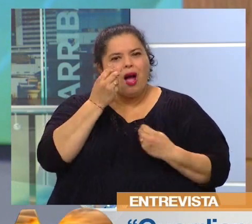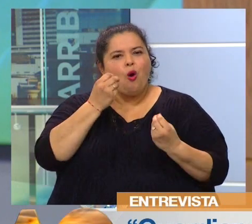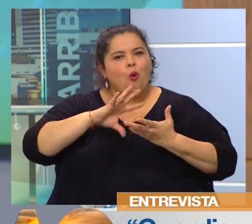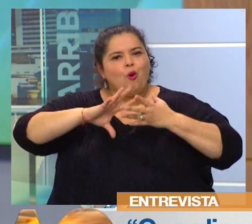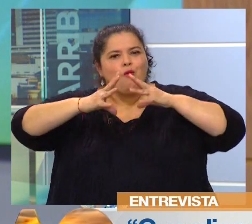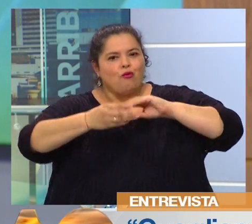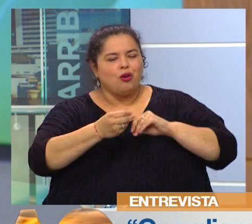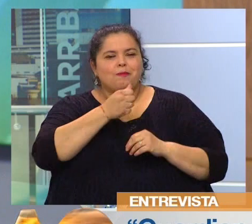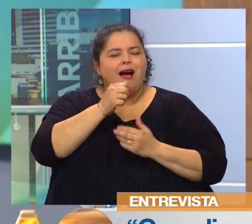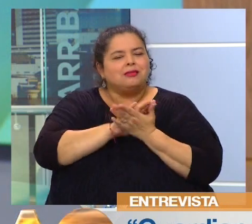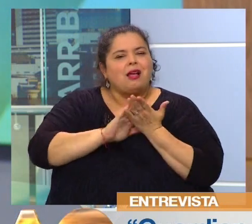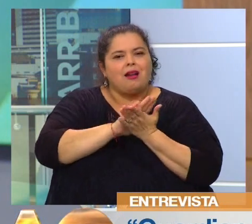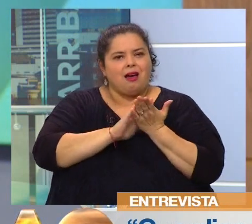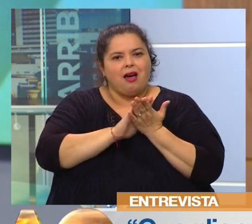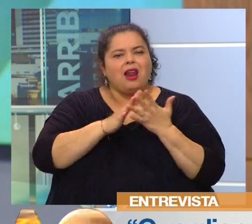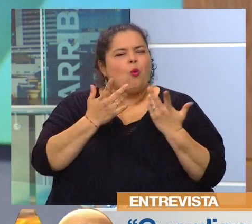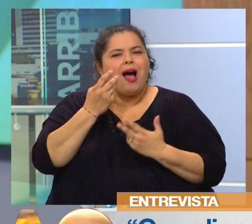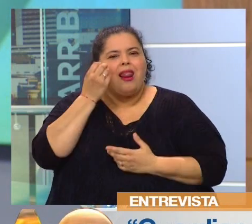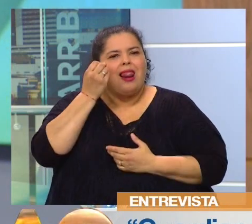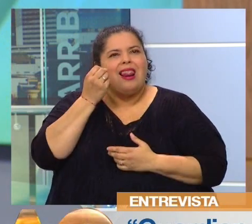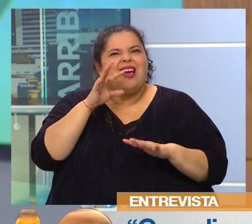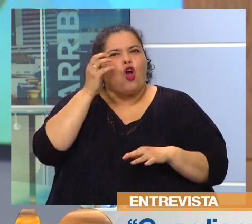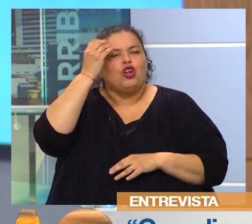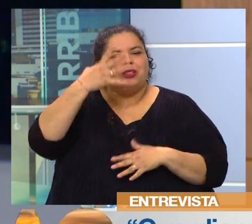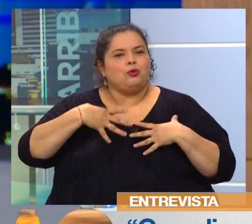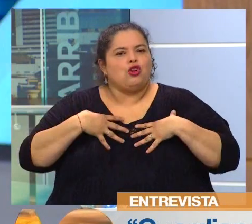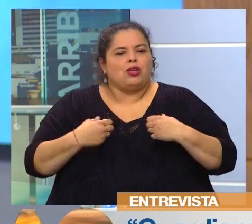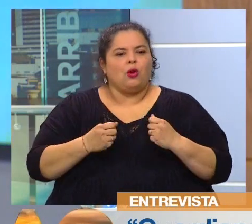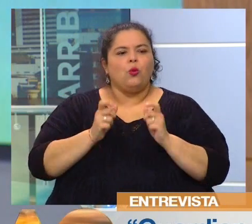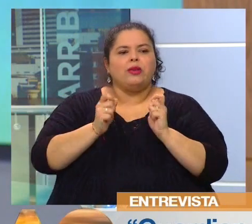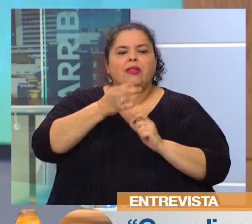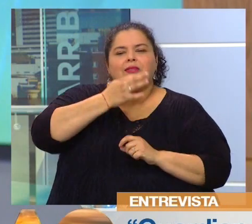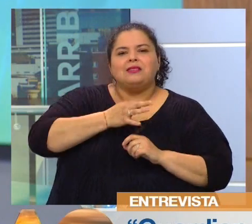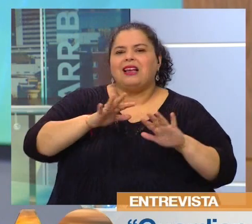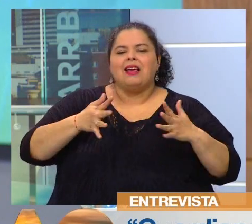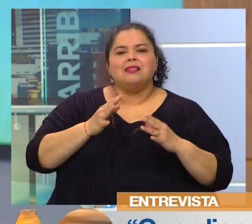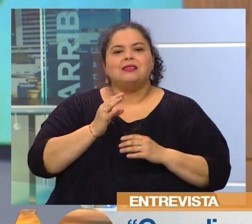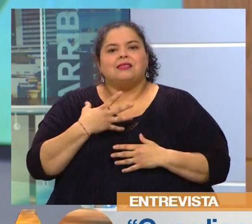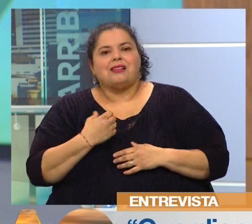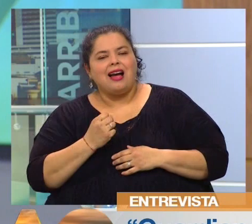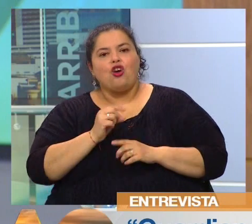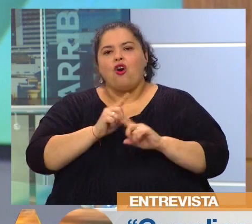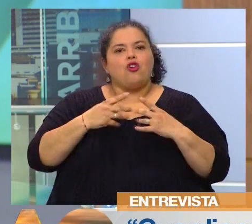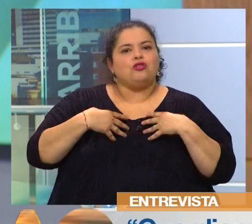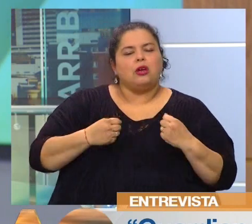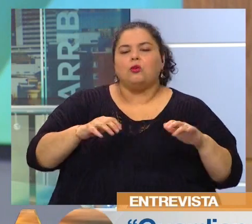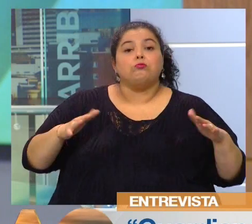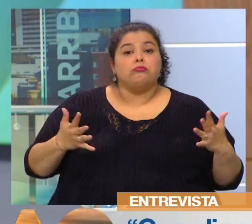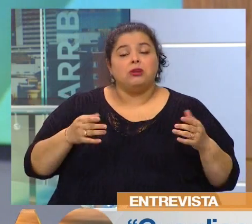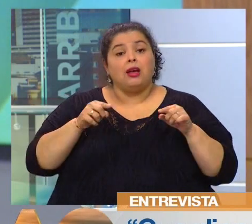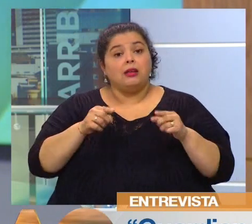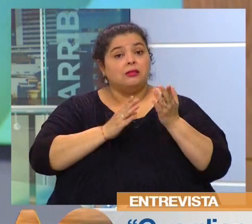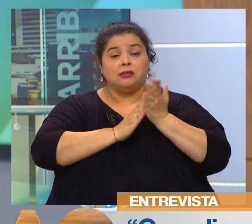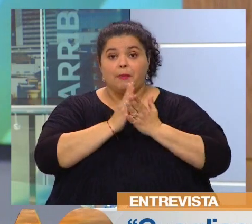¿no? Qué concepto tenemos de salud, quién nos dice que es sano y que no es sano, si nos aferramos realmente a un concepto